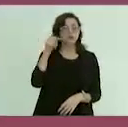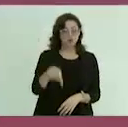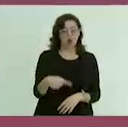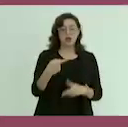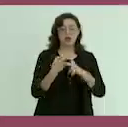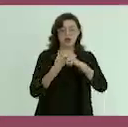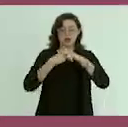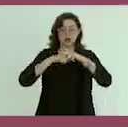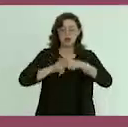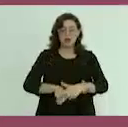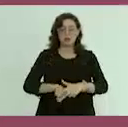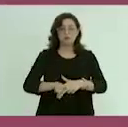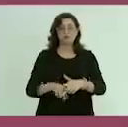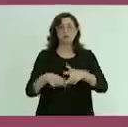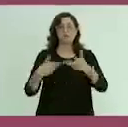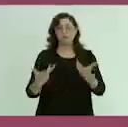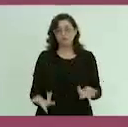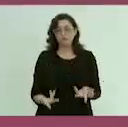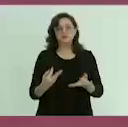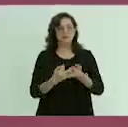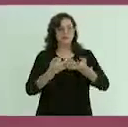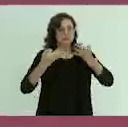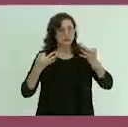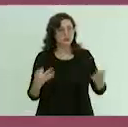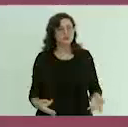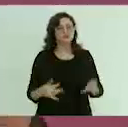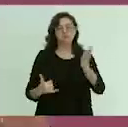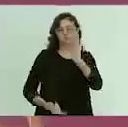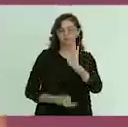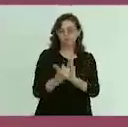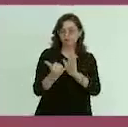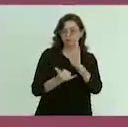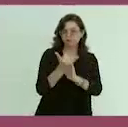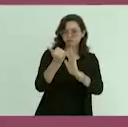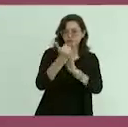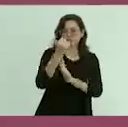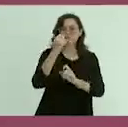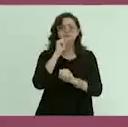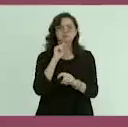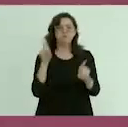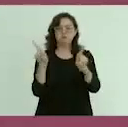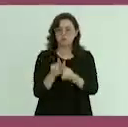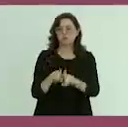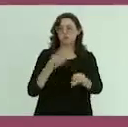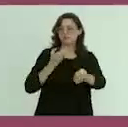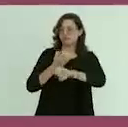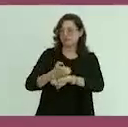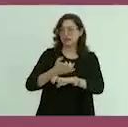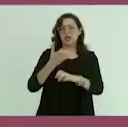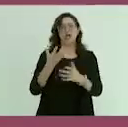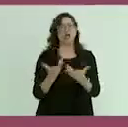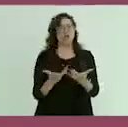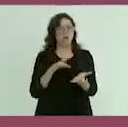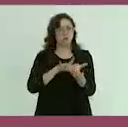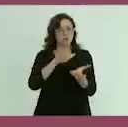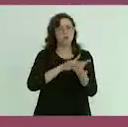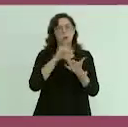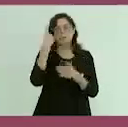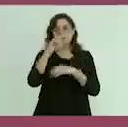con el terreno, la construcción de la mano del gobierno del estado, el apoyo para el equipamiento